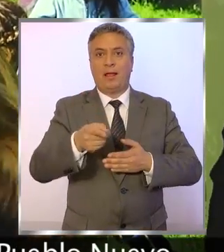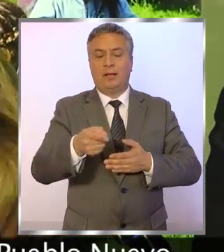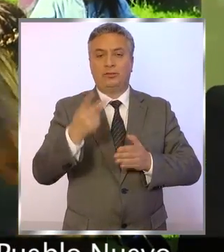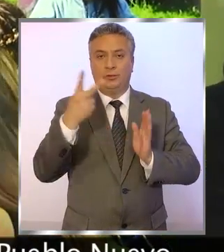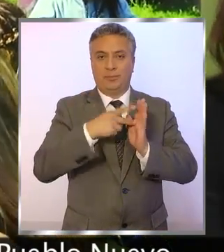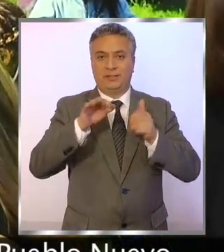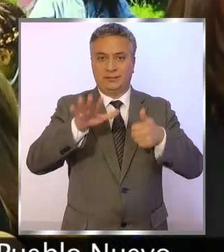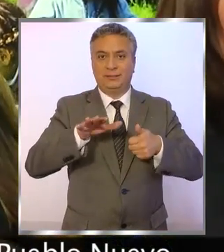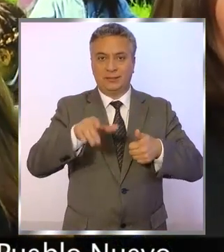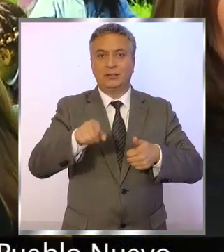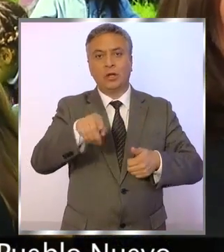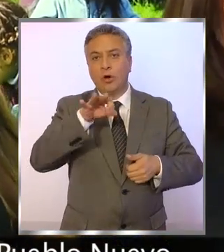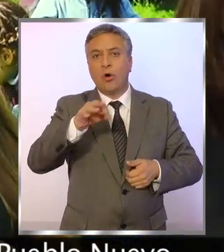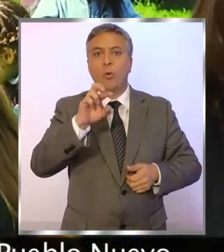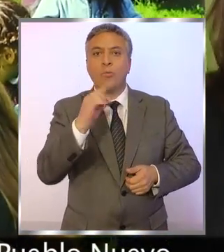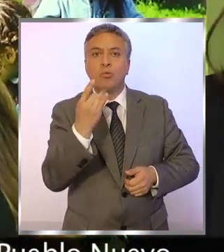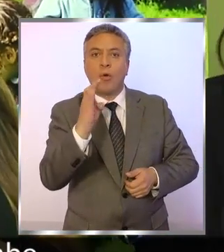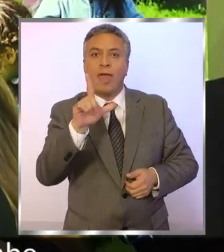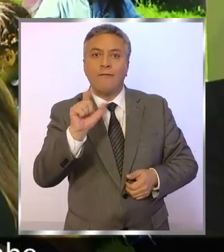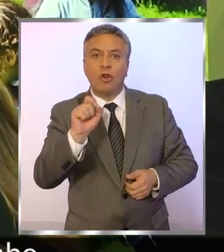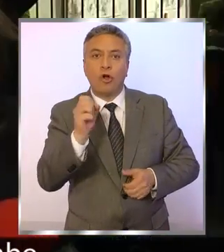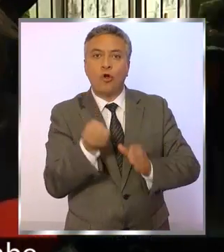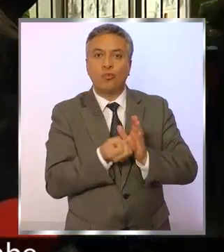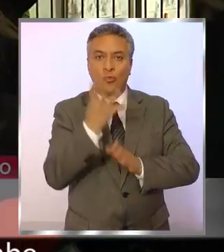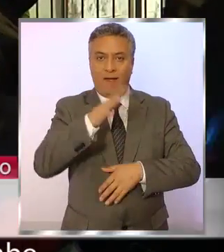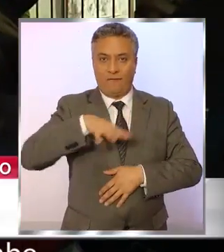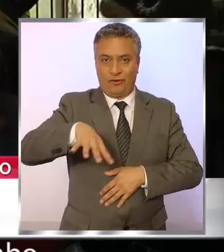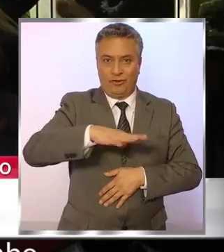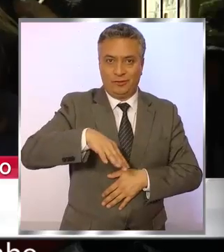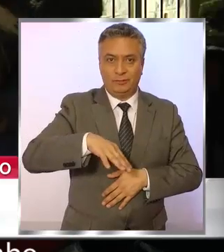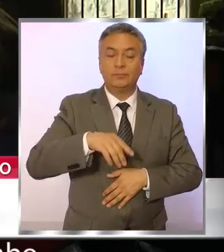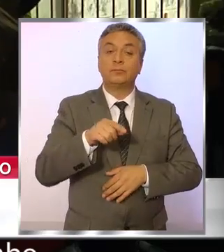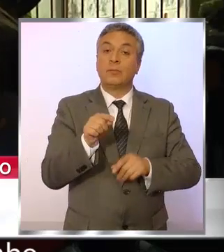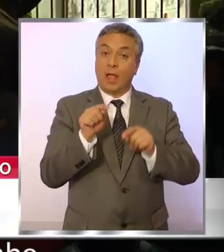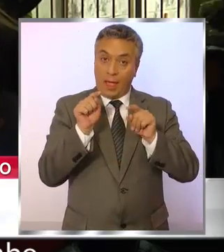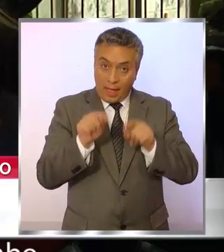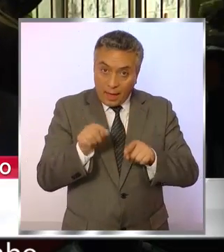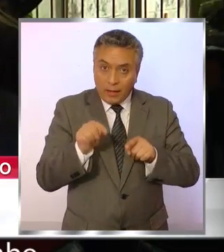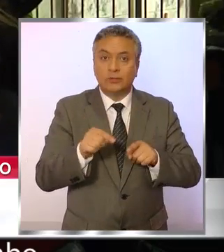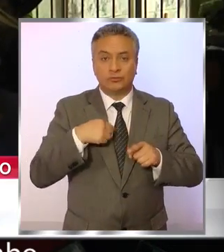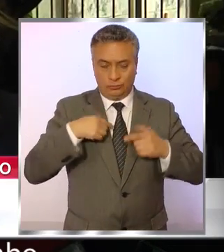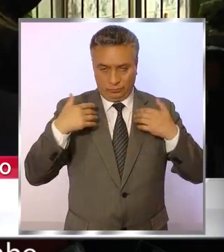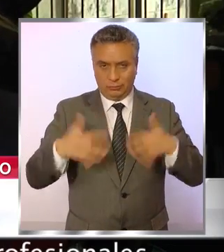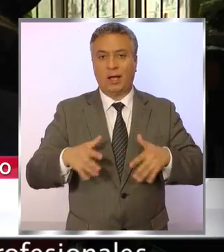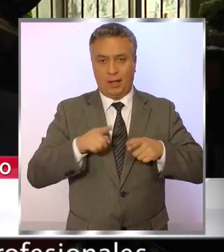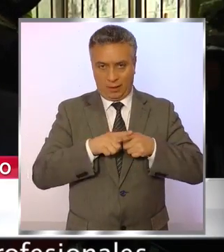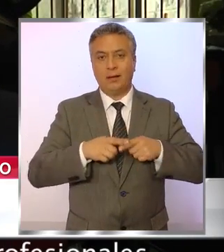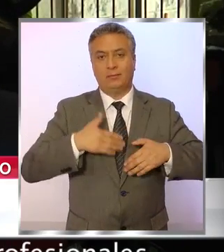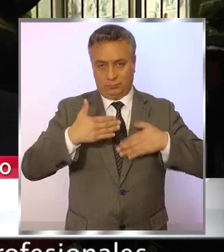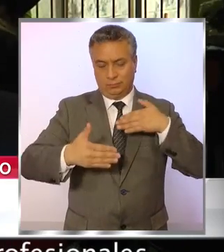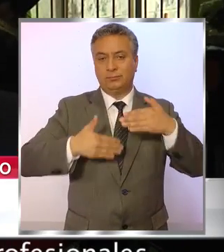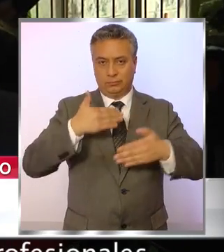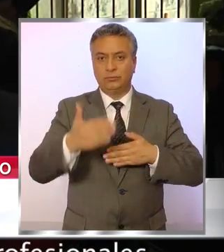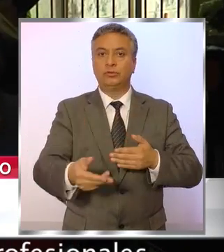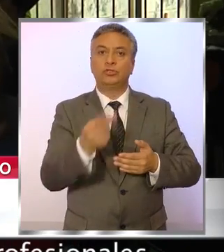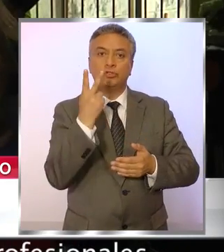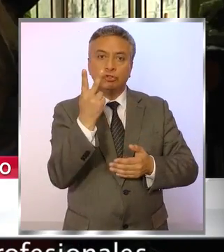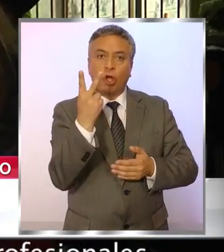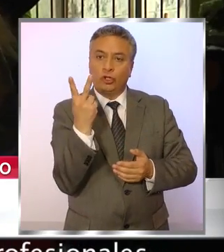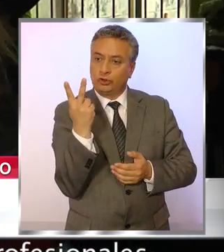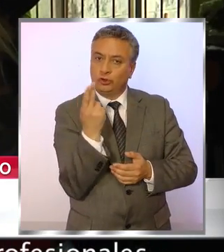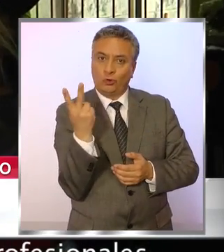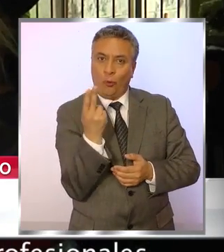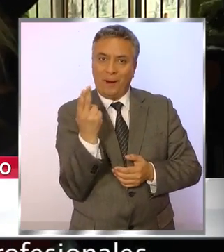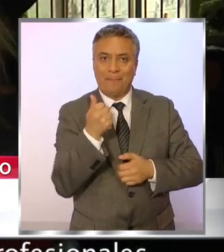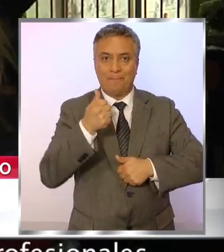Infantil Chincówe de Pueblo Nuevo. Y esto lo llevamos a cabo contando con dos duplas de